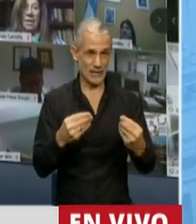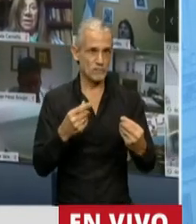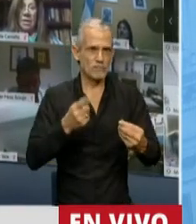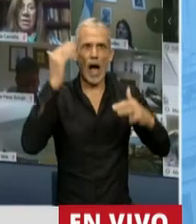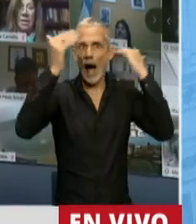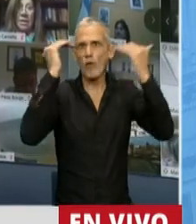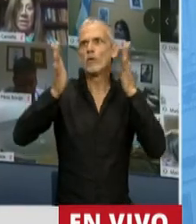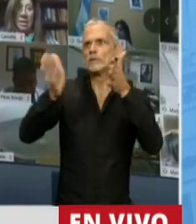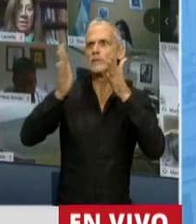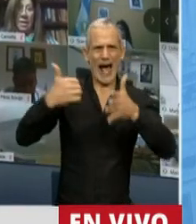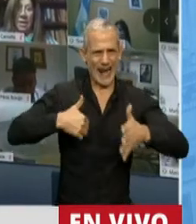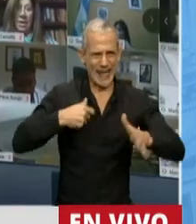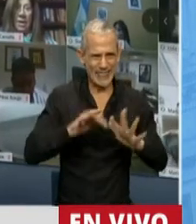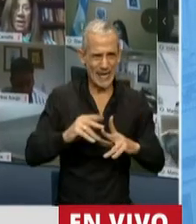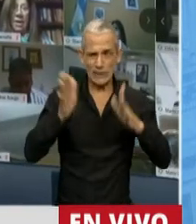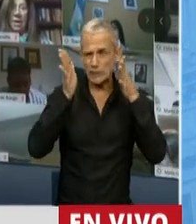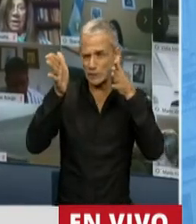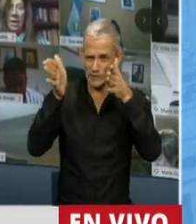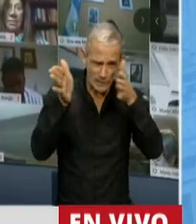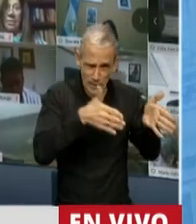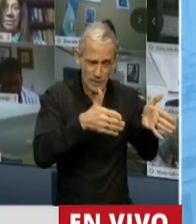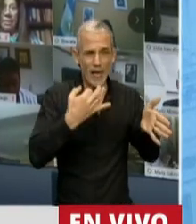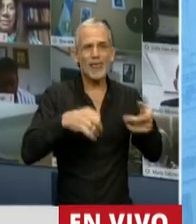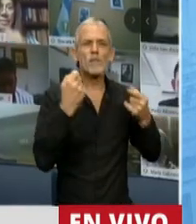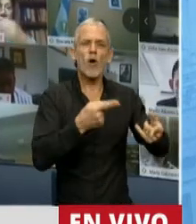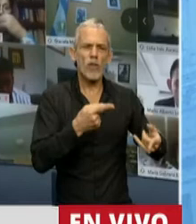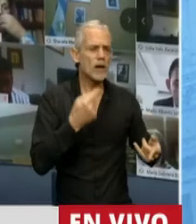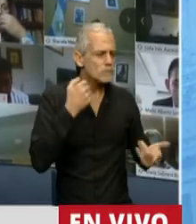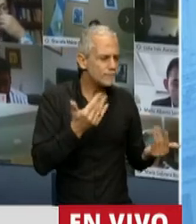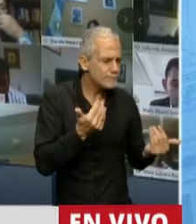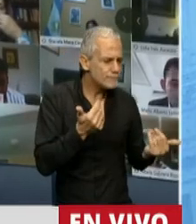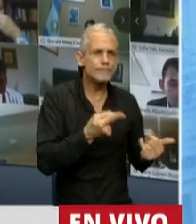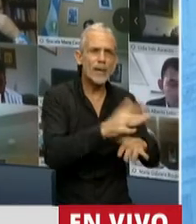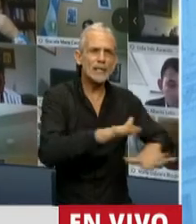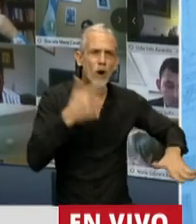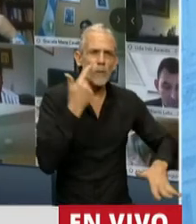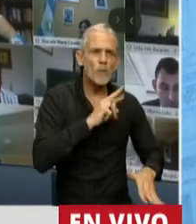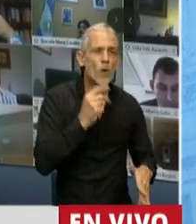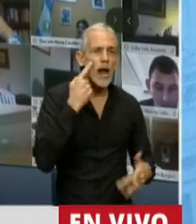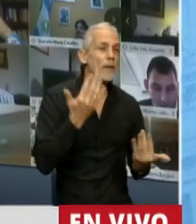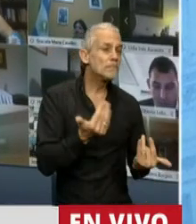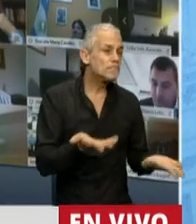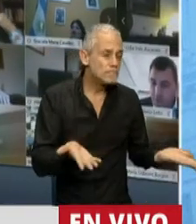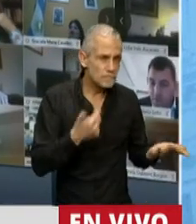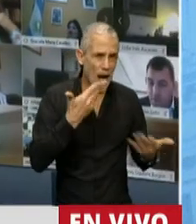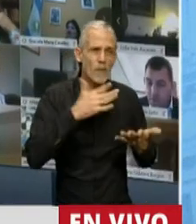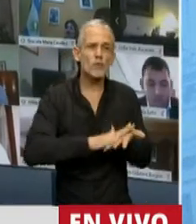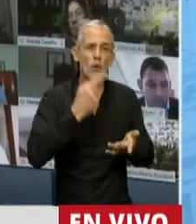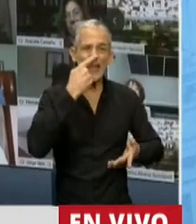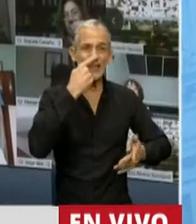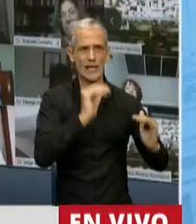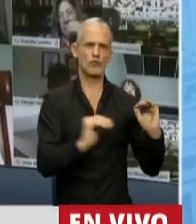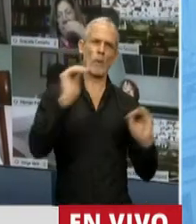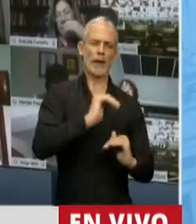adultocéntrica como es la Argentina, es poder darle voz a esos niños y niñas. Que cuando hablemos de interés